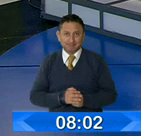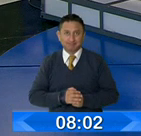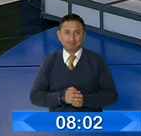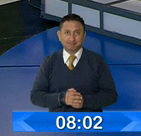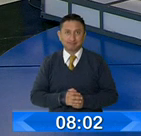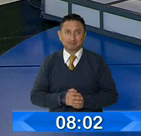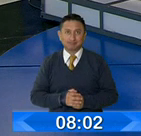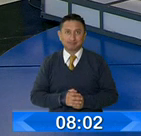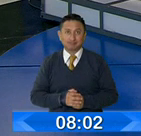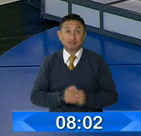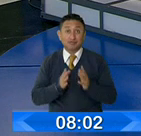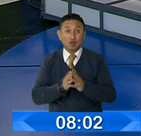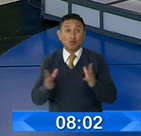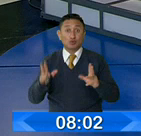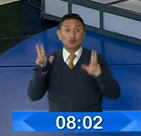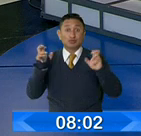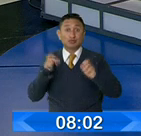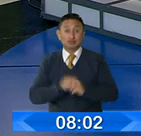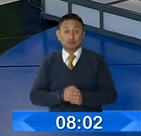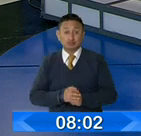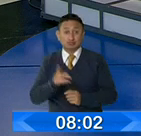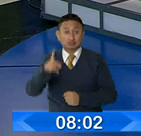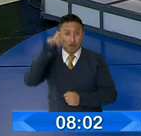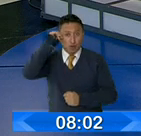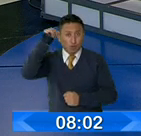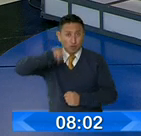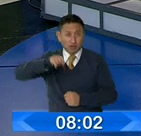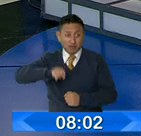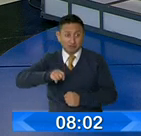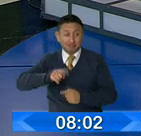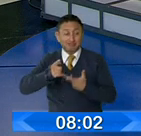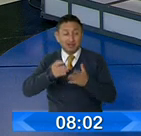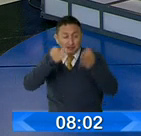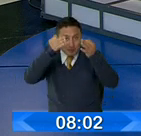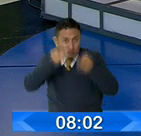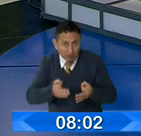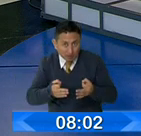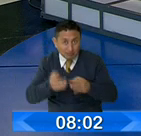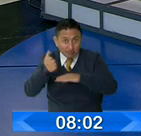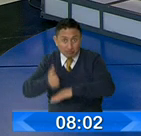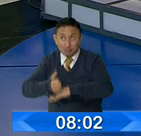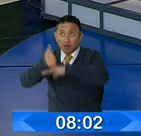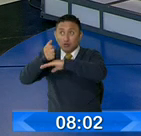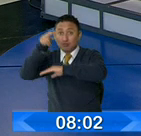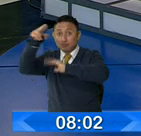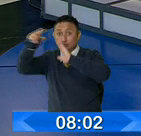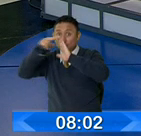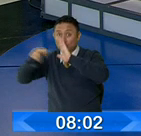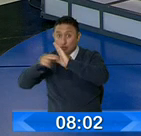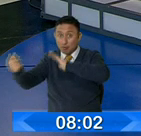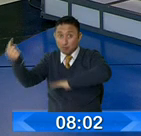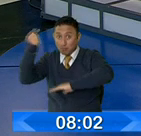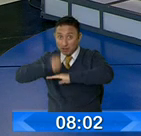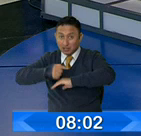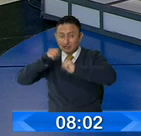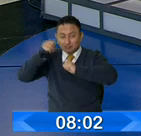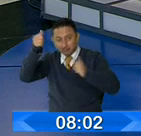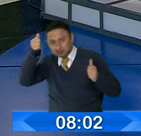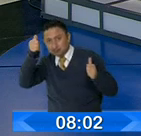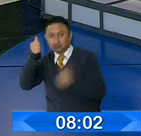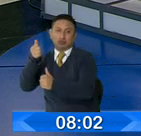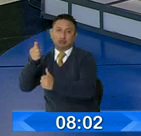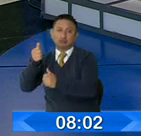informados. Hay mucho que hablar, recuerden ustedes cumplir lo que la norma indica a través de las autoridades,